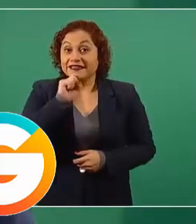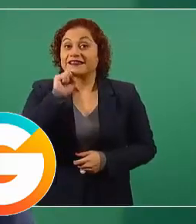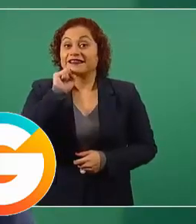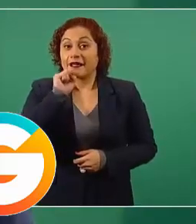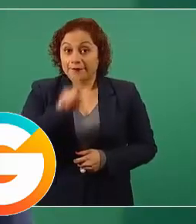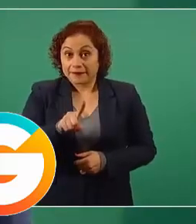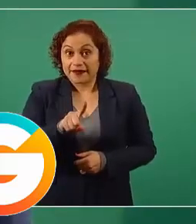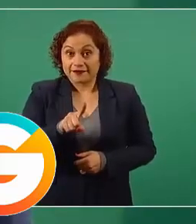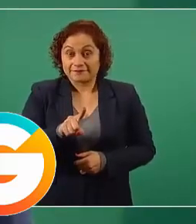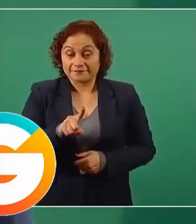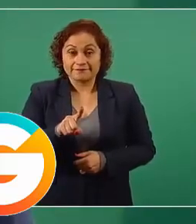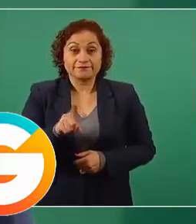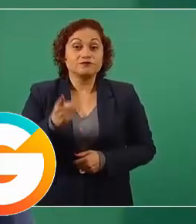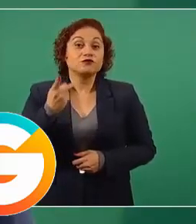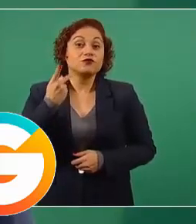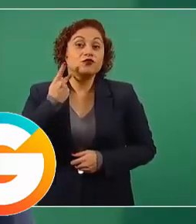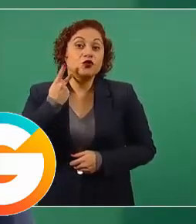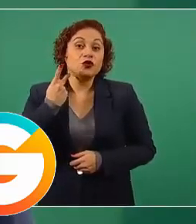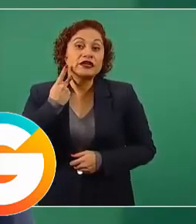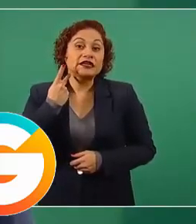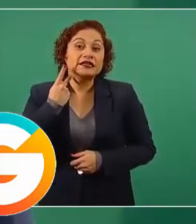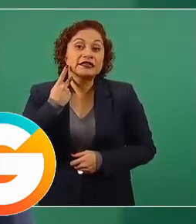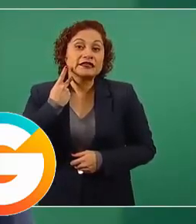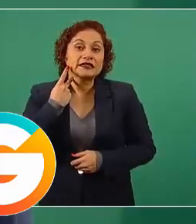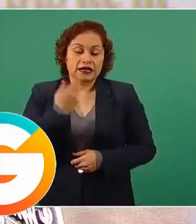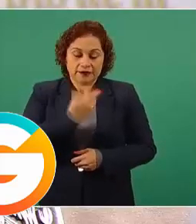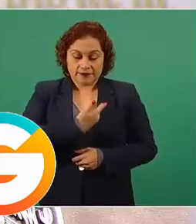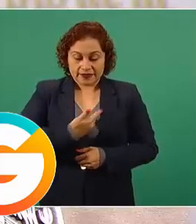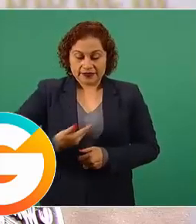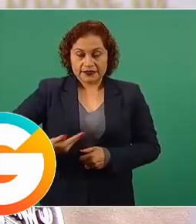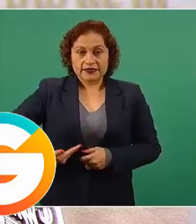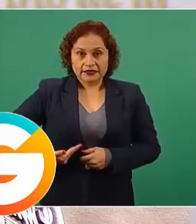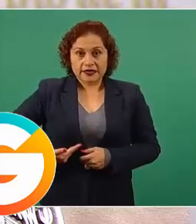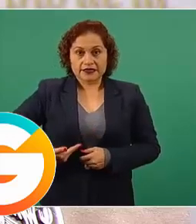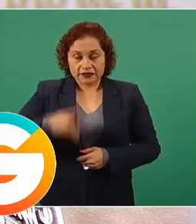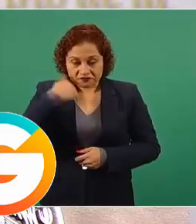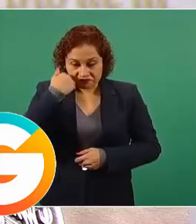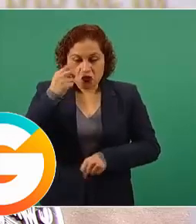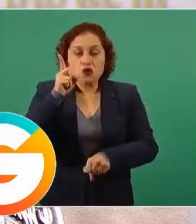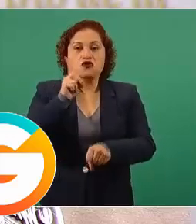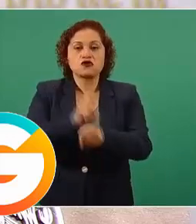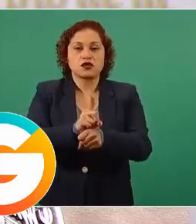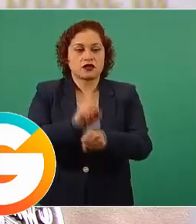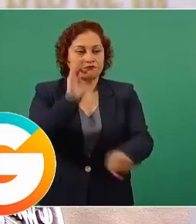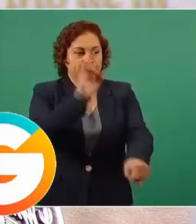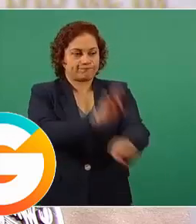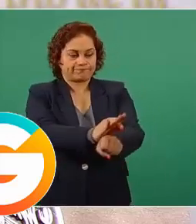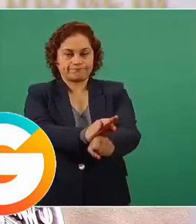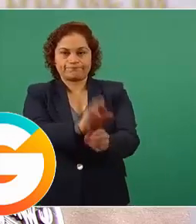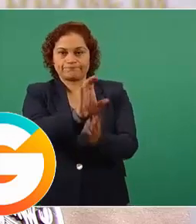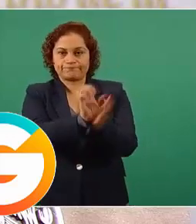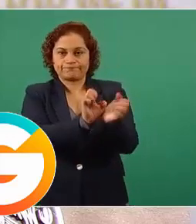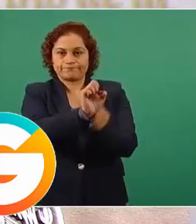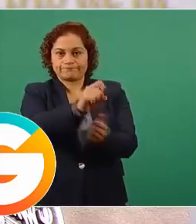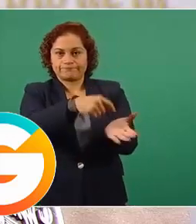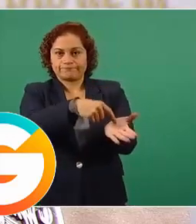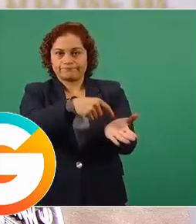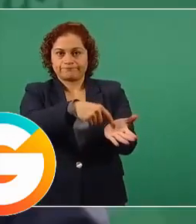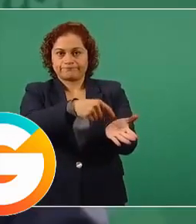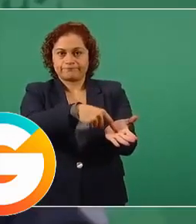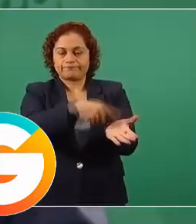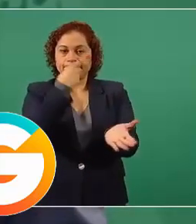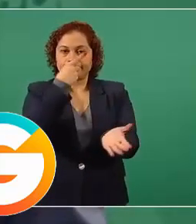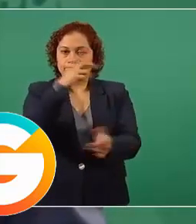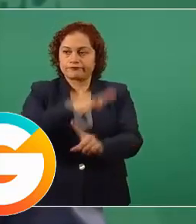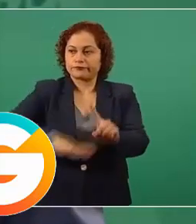del presidente para que se respete la voluntad de los